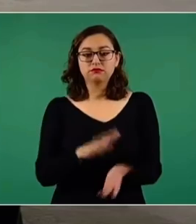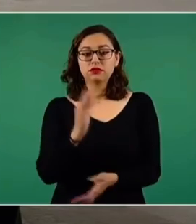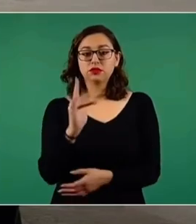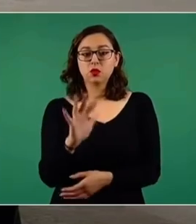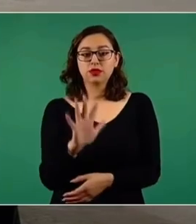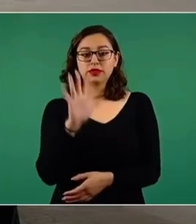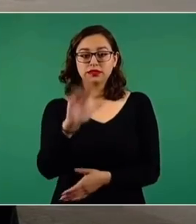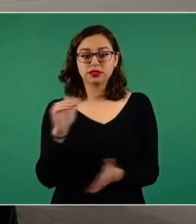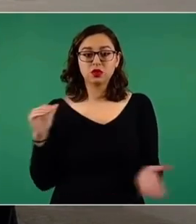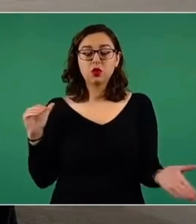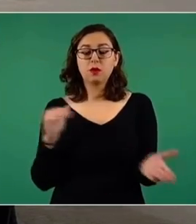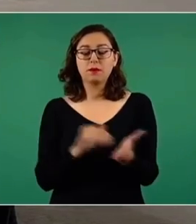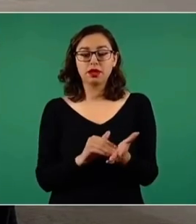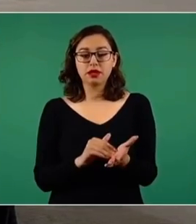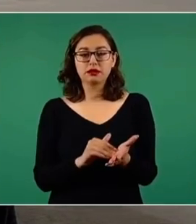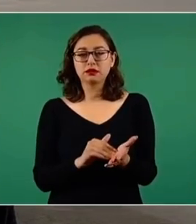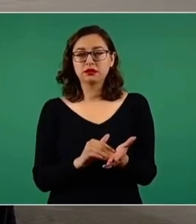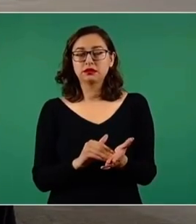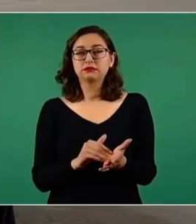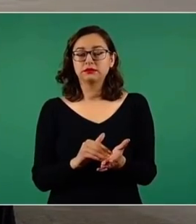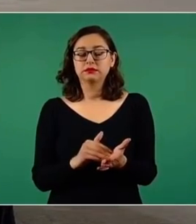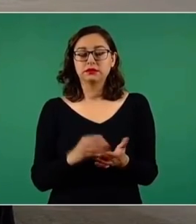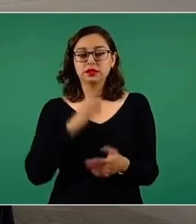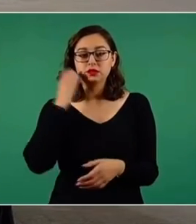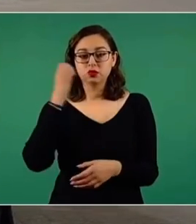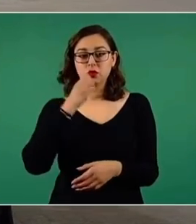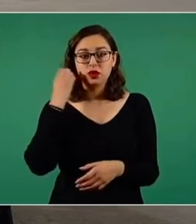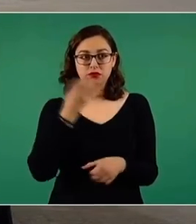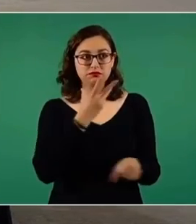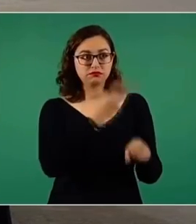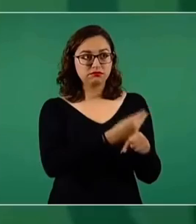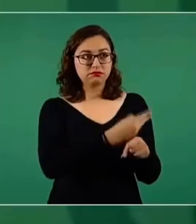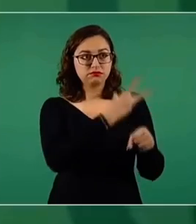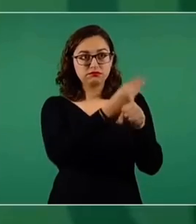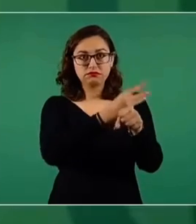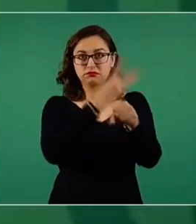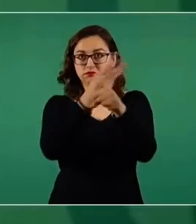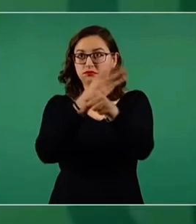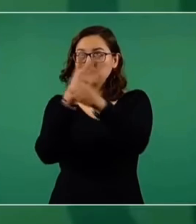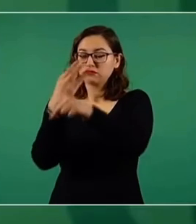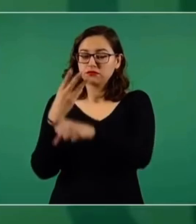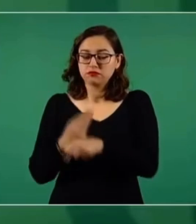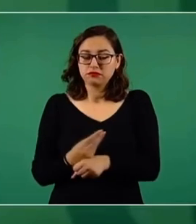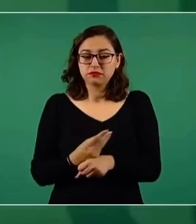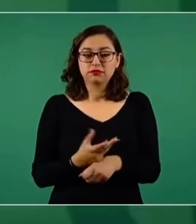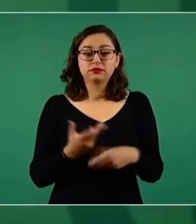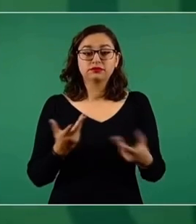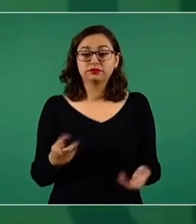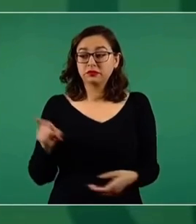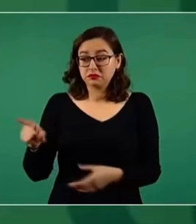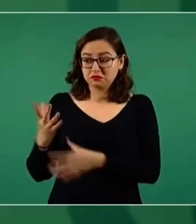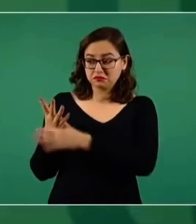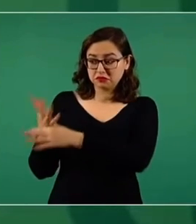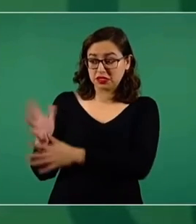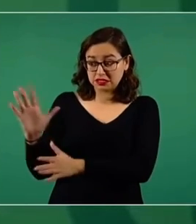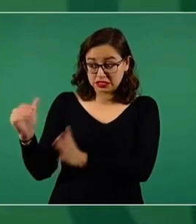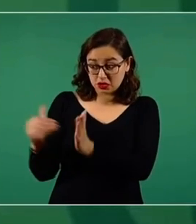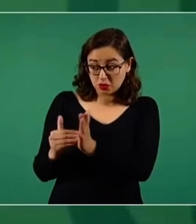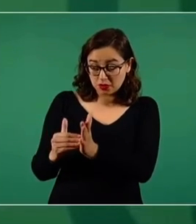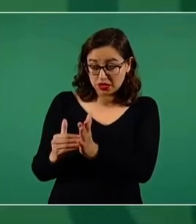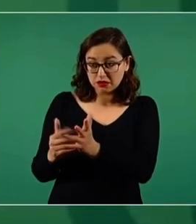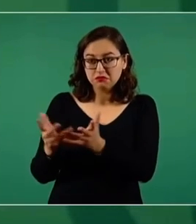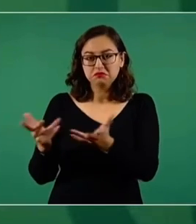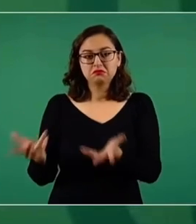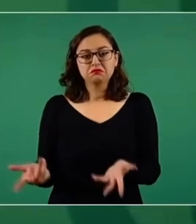llevamos ahorita cerca de 57 mil escuelas y entonces esto nos hace un… si ellos hablan de cinco mil quiere decir que entonces